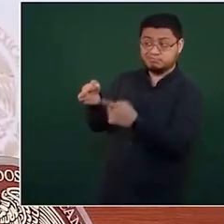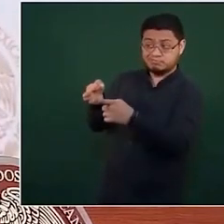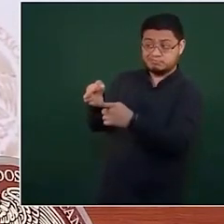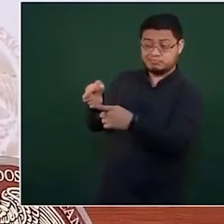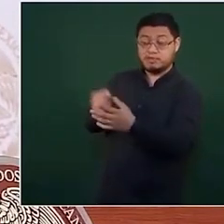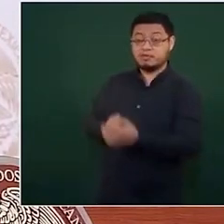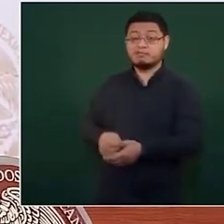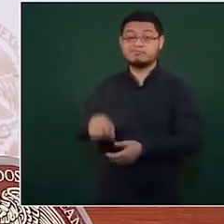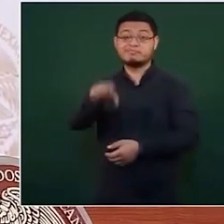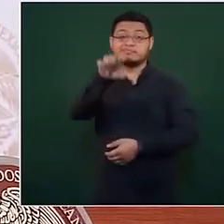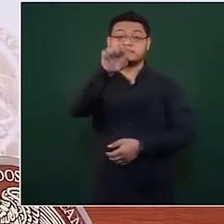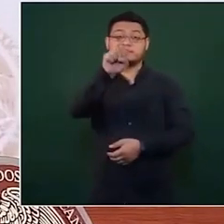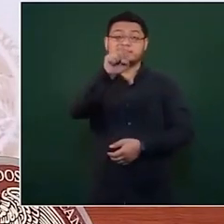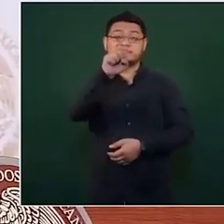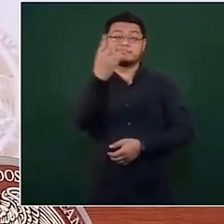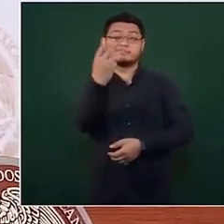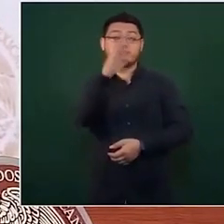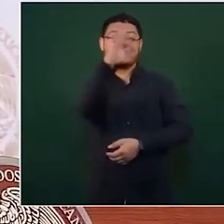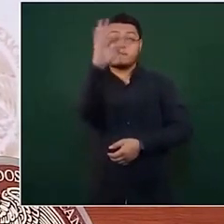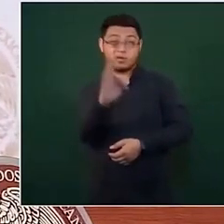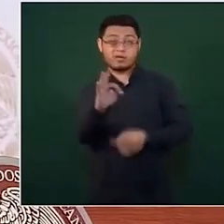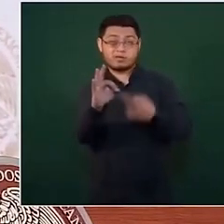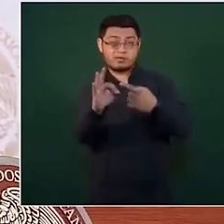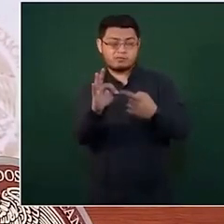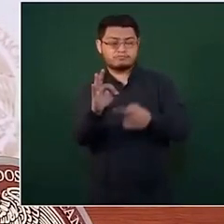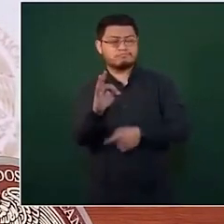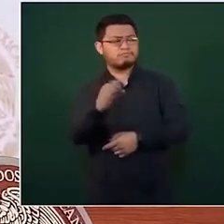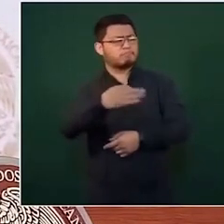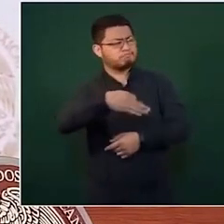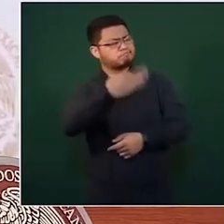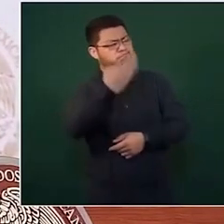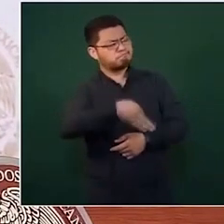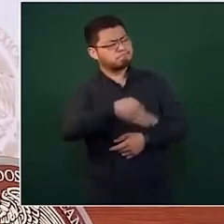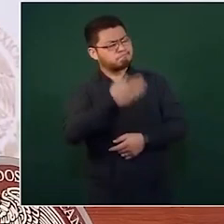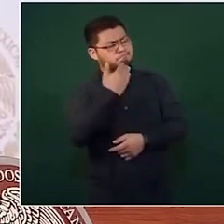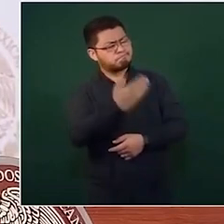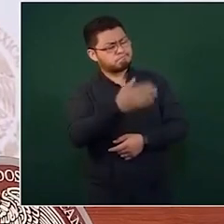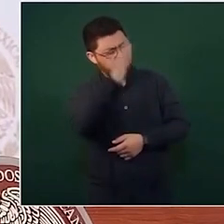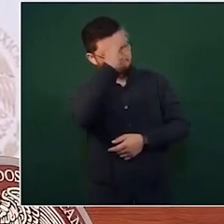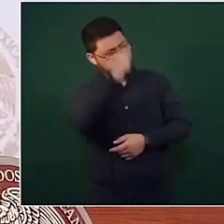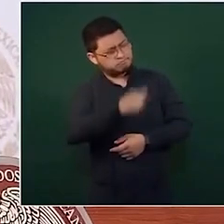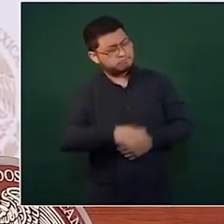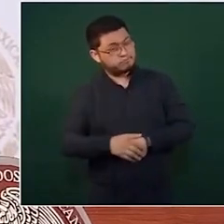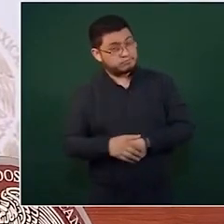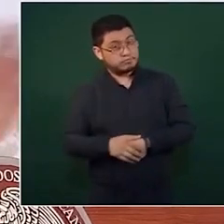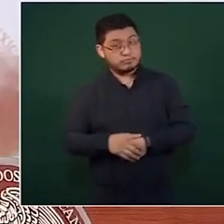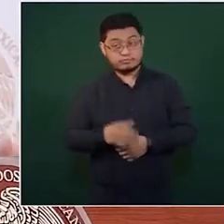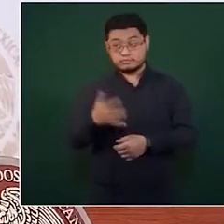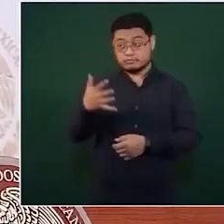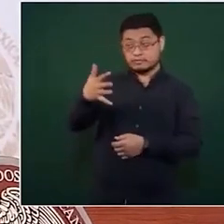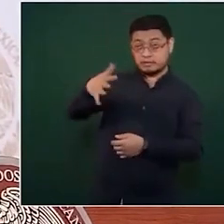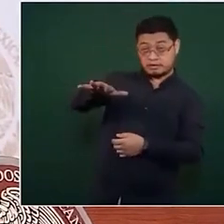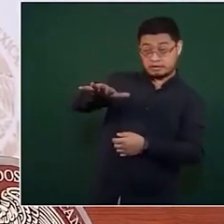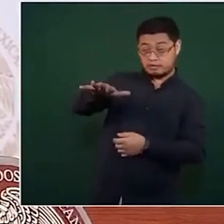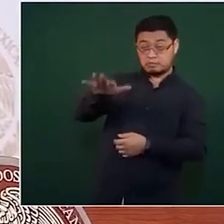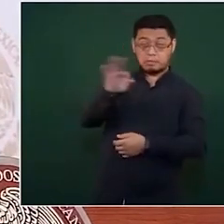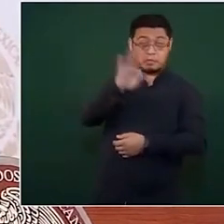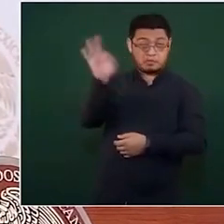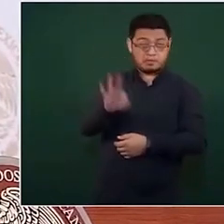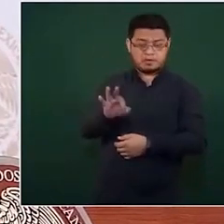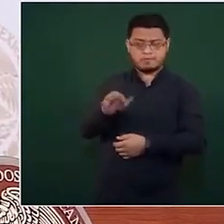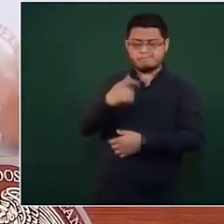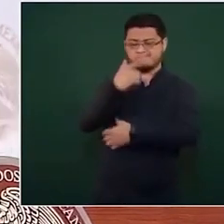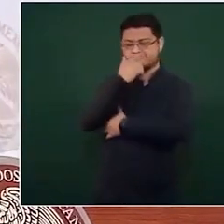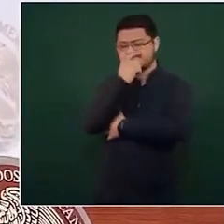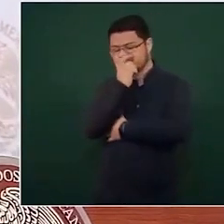62% dijeron que aceptarían la vacuna un 10% adicional dudaba y